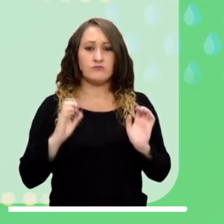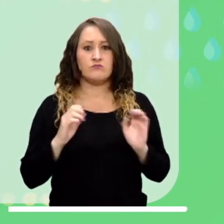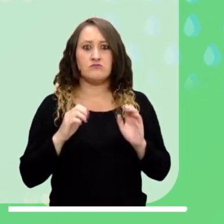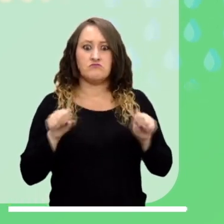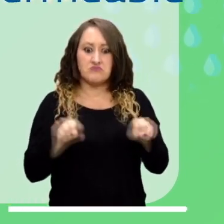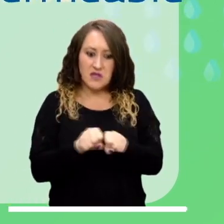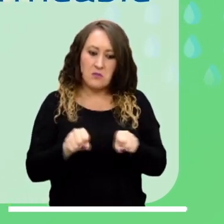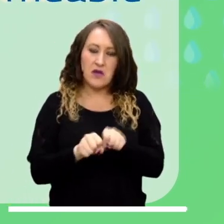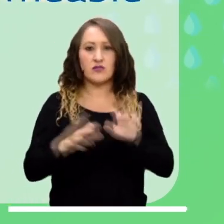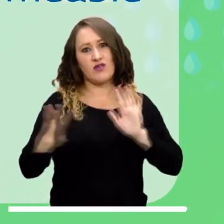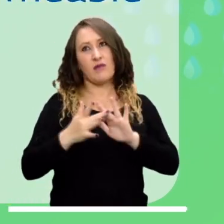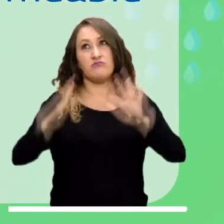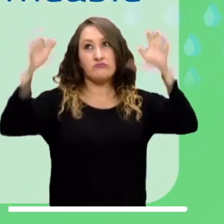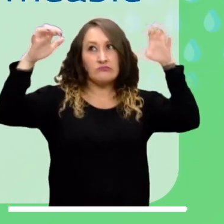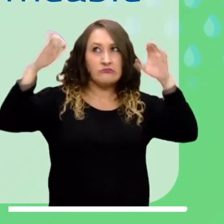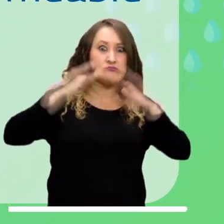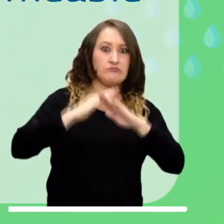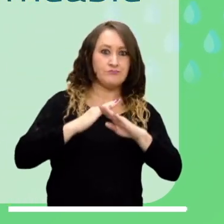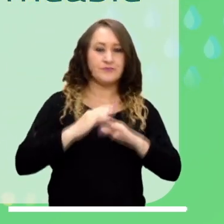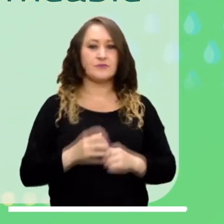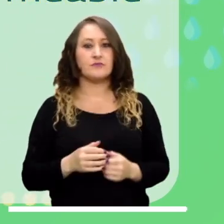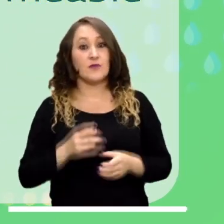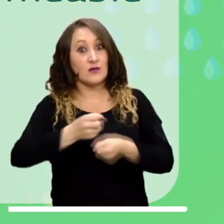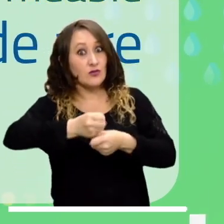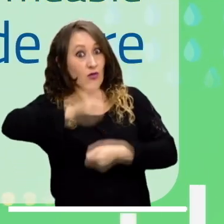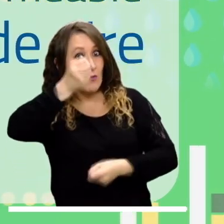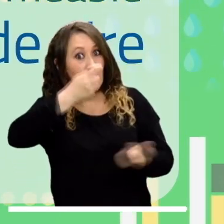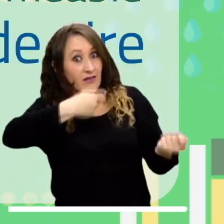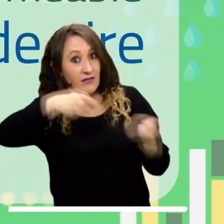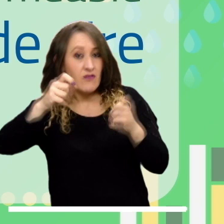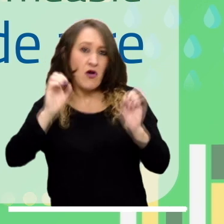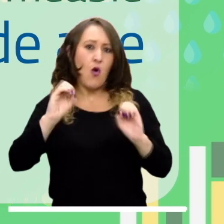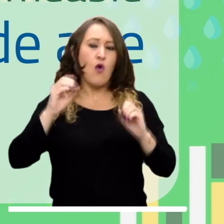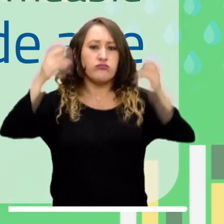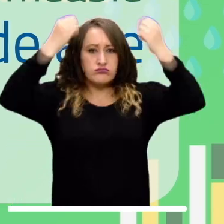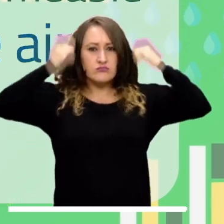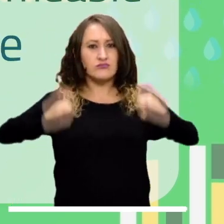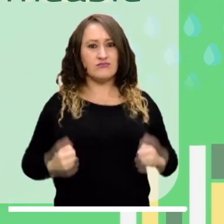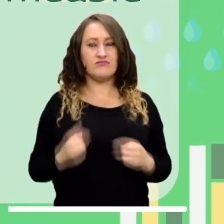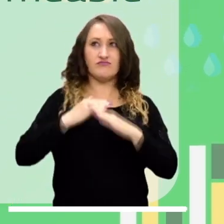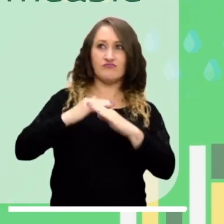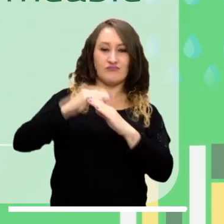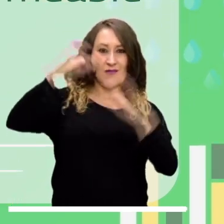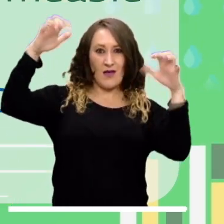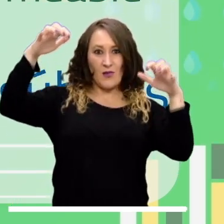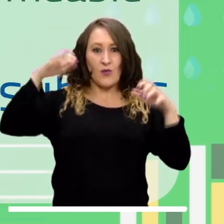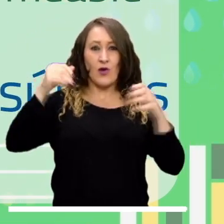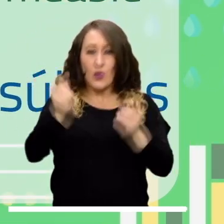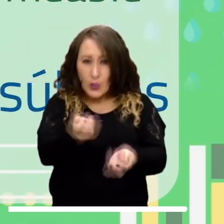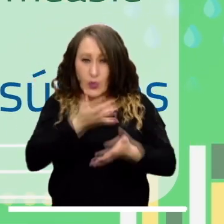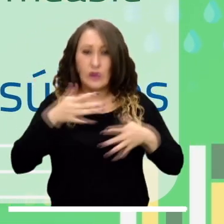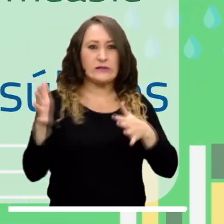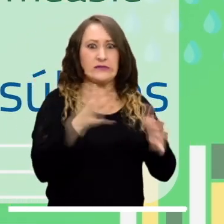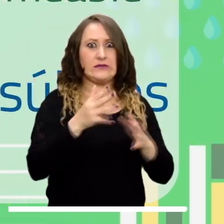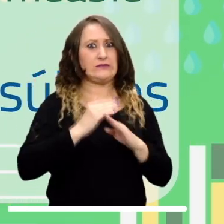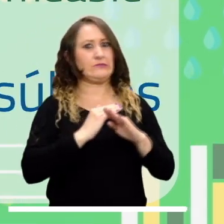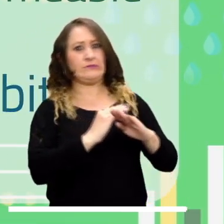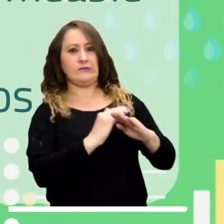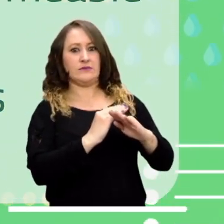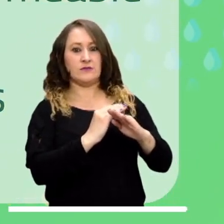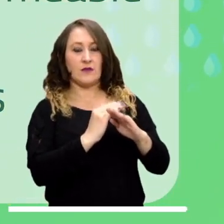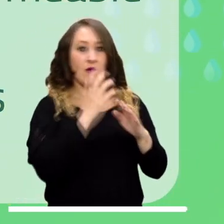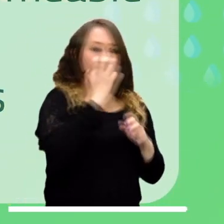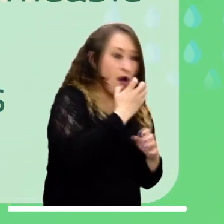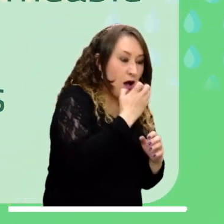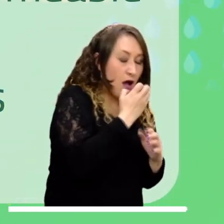Utilizar calzado apropiado. No olvide llevar sombrilla o impermeable. Evite las corrientes frías de aire. No se